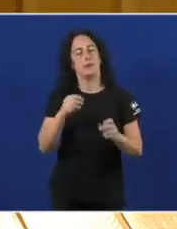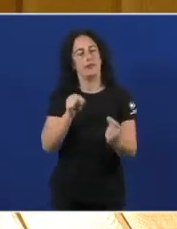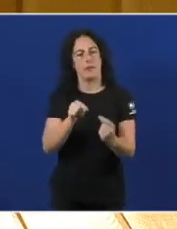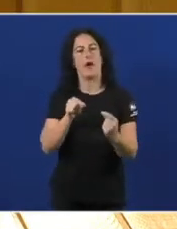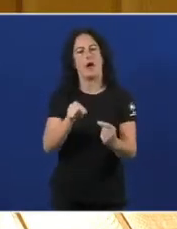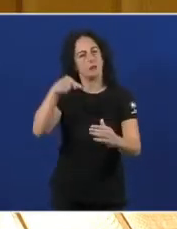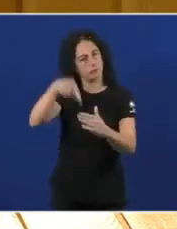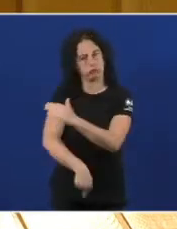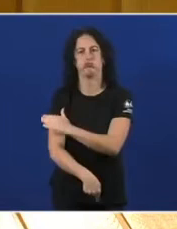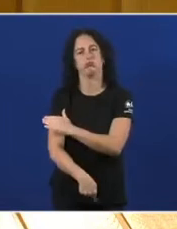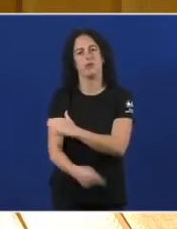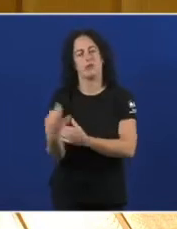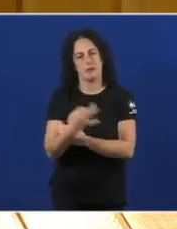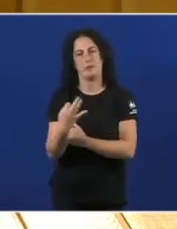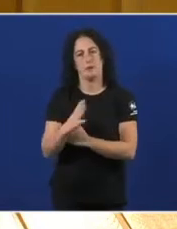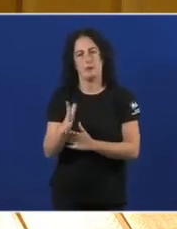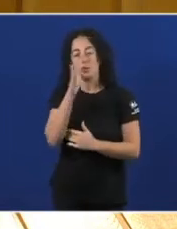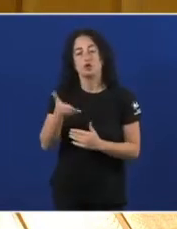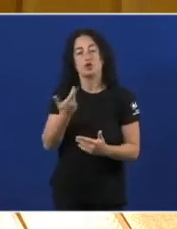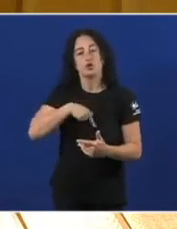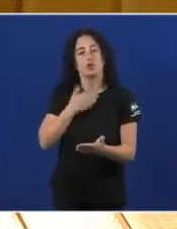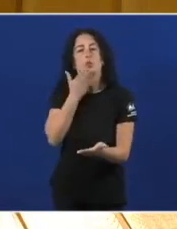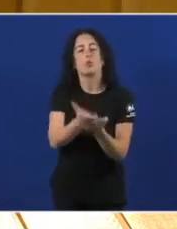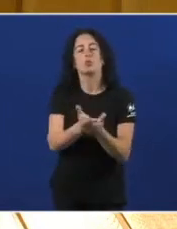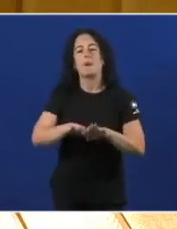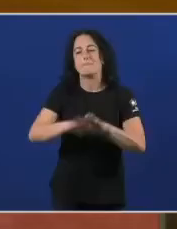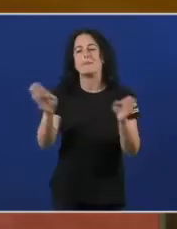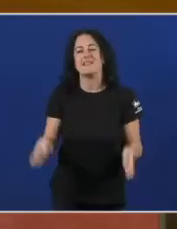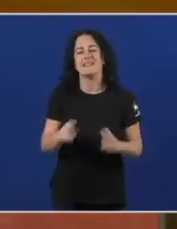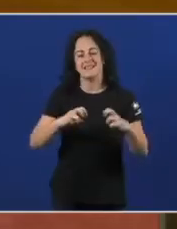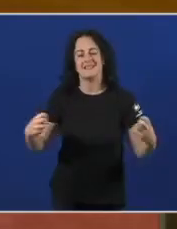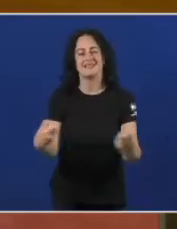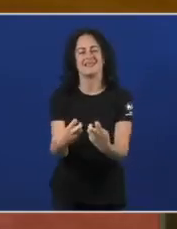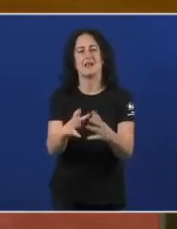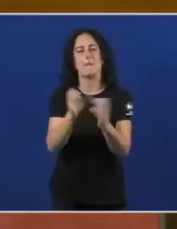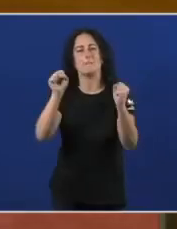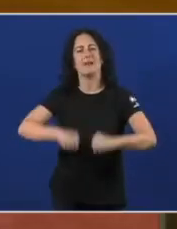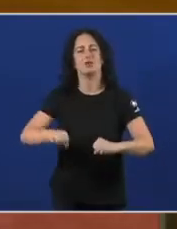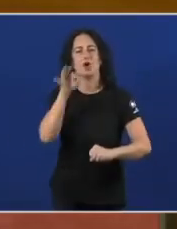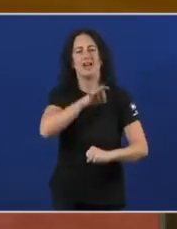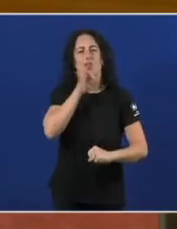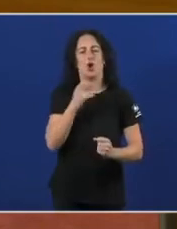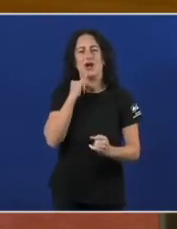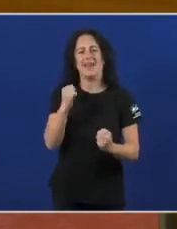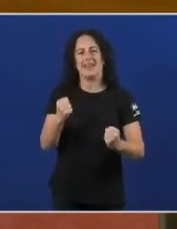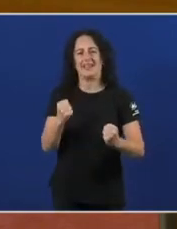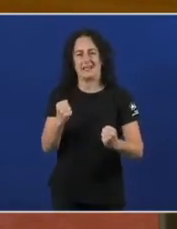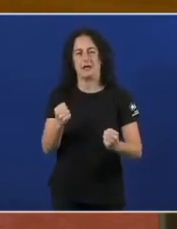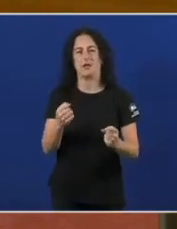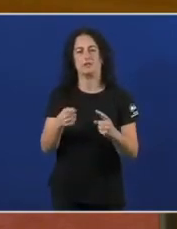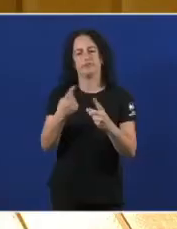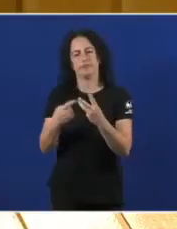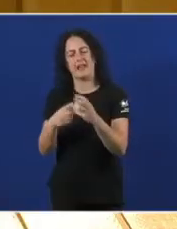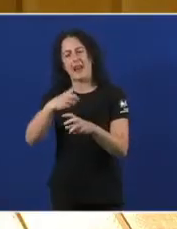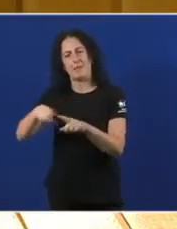En profundidade Por iso Proponemos Unha mesa Para un pacto galego Pola enerxía Que aborde Varios elementos